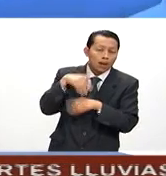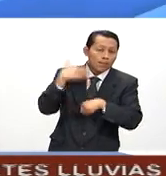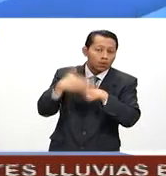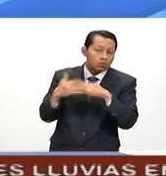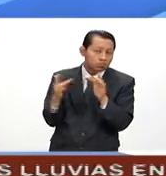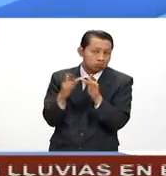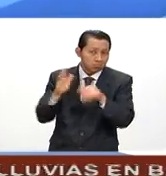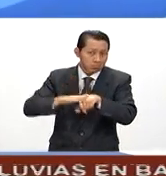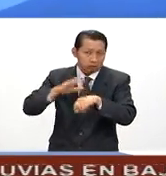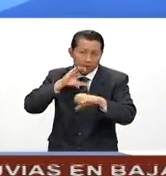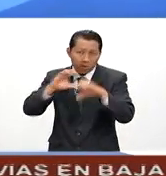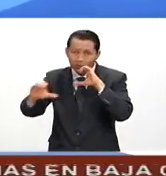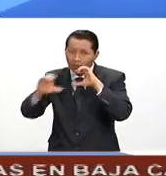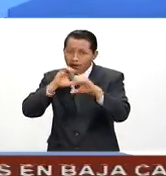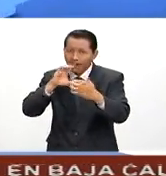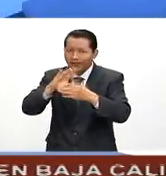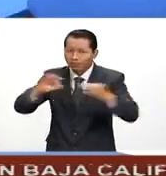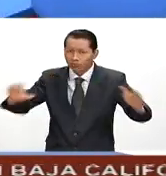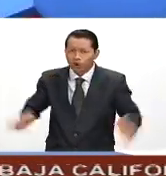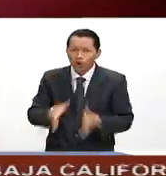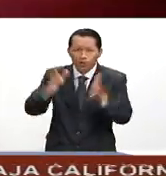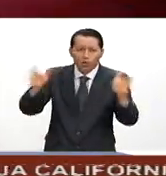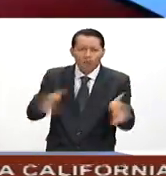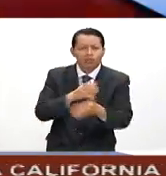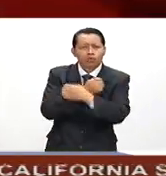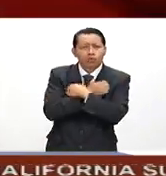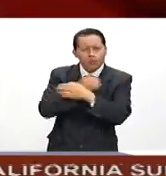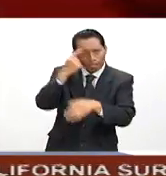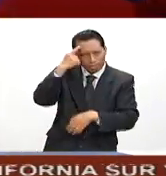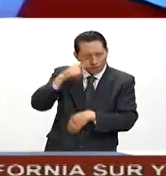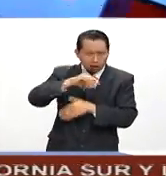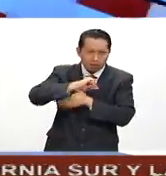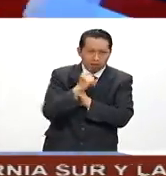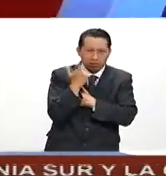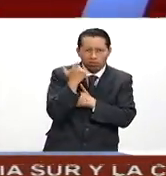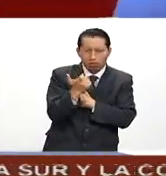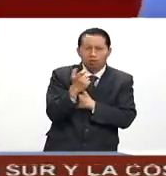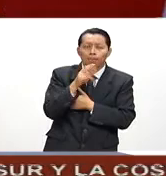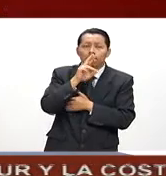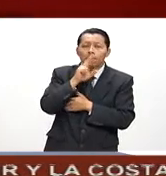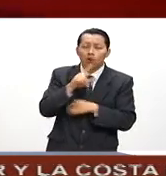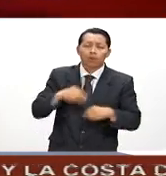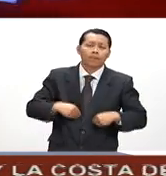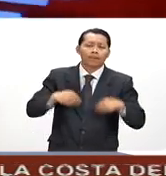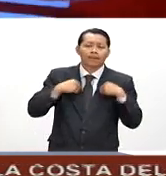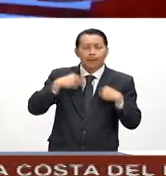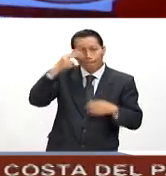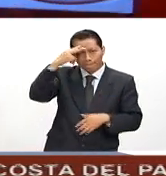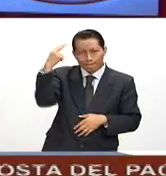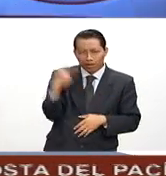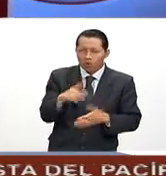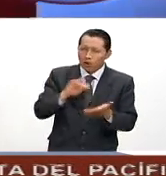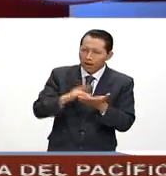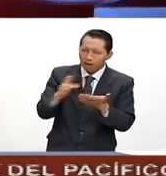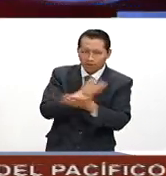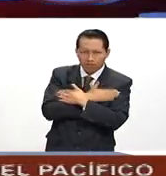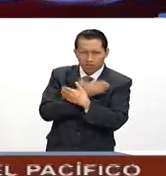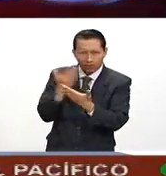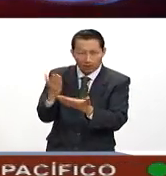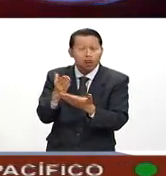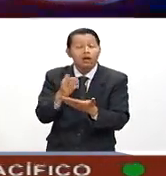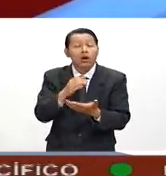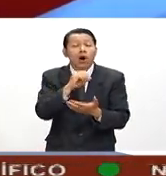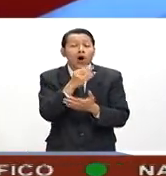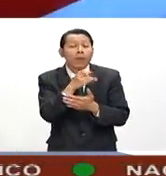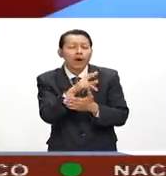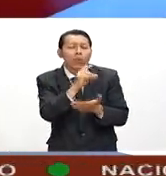promover esta educación por y para el ahorro y que mejoren la vida de los mexicanos. Gracias, un fuerte abrazo. Óscar Moreno, déjame darte